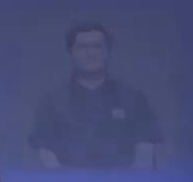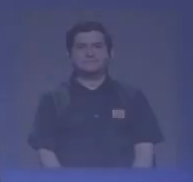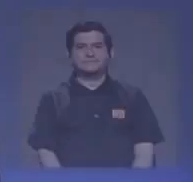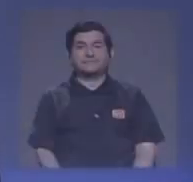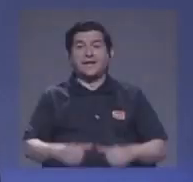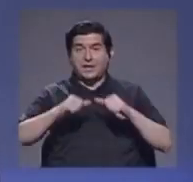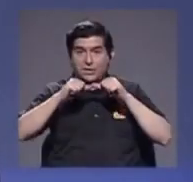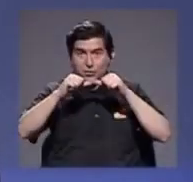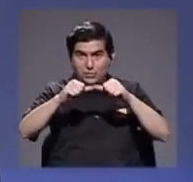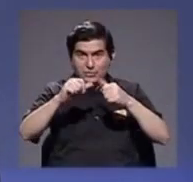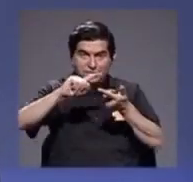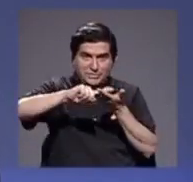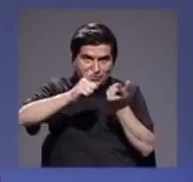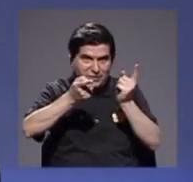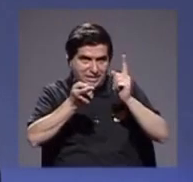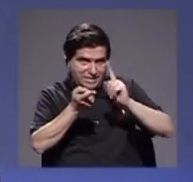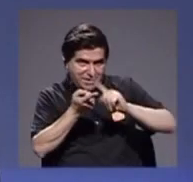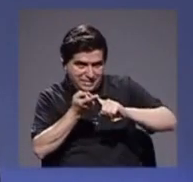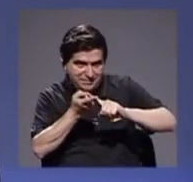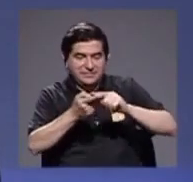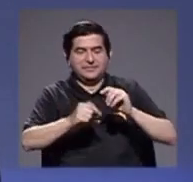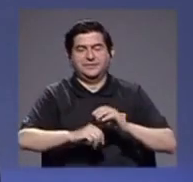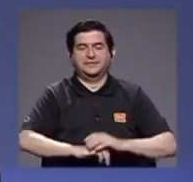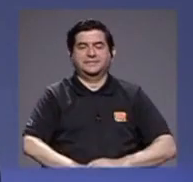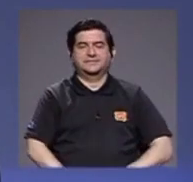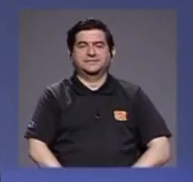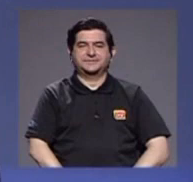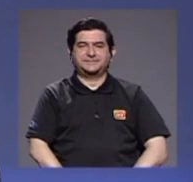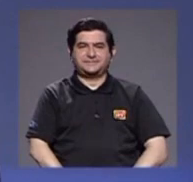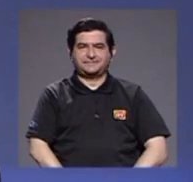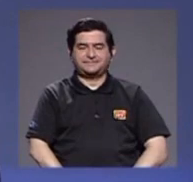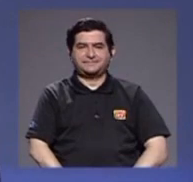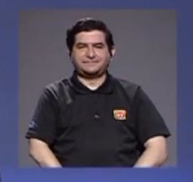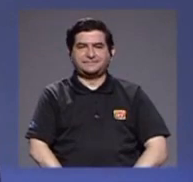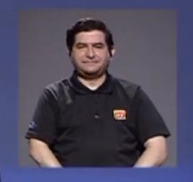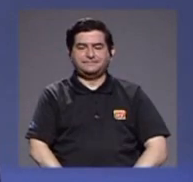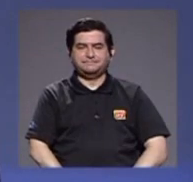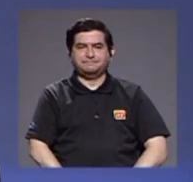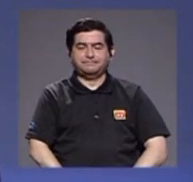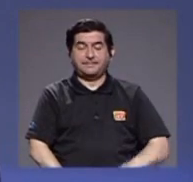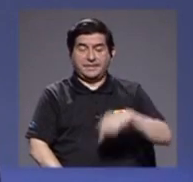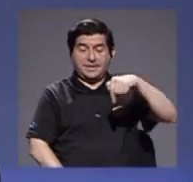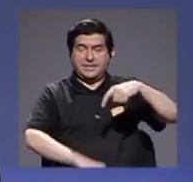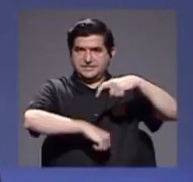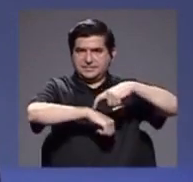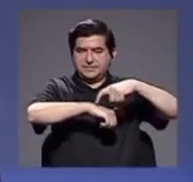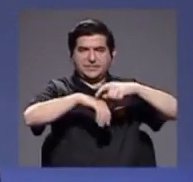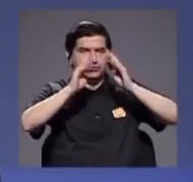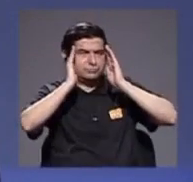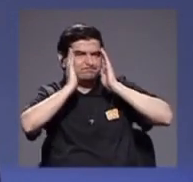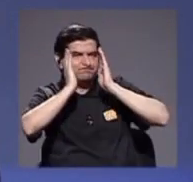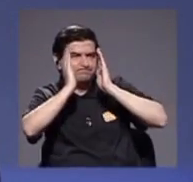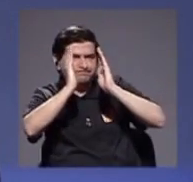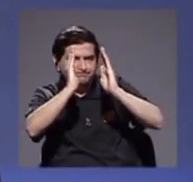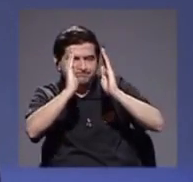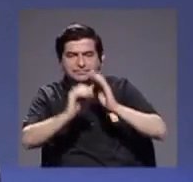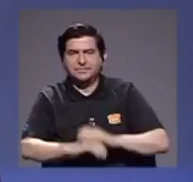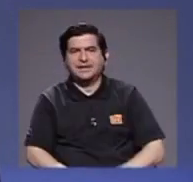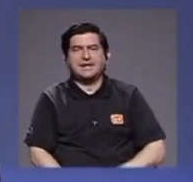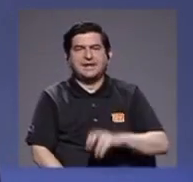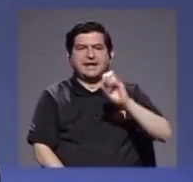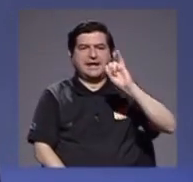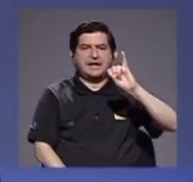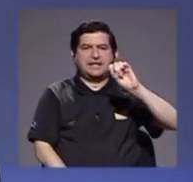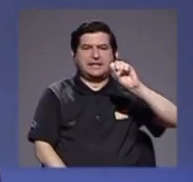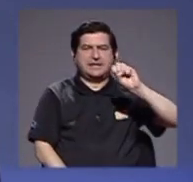Continuamos, amigas y amigos, escuchando a doña